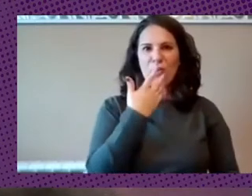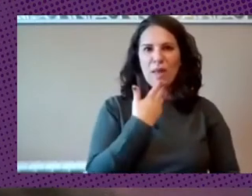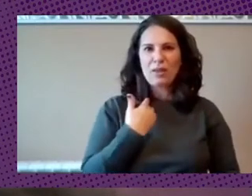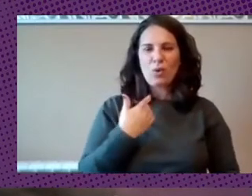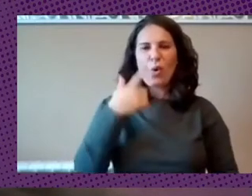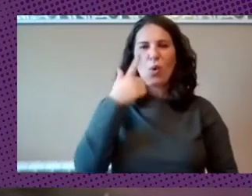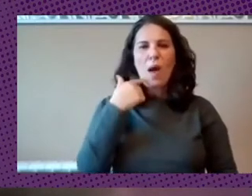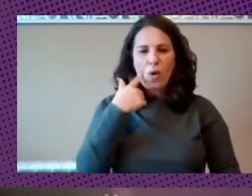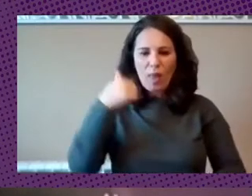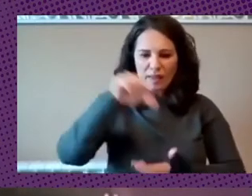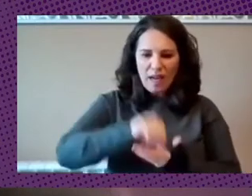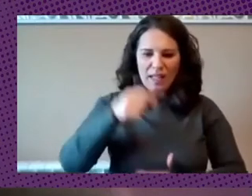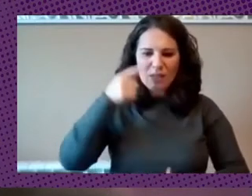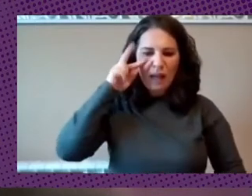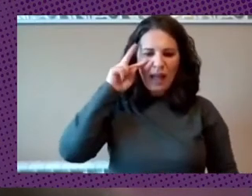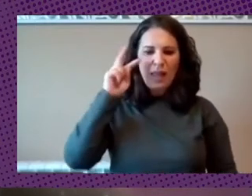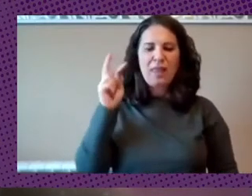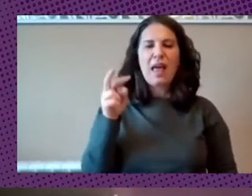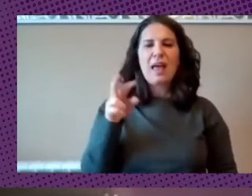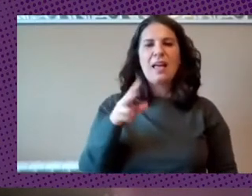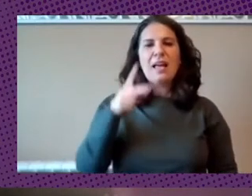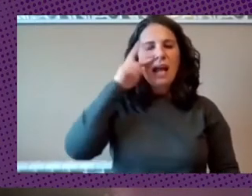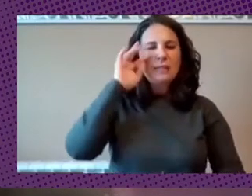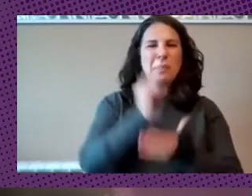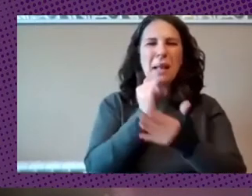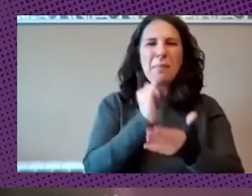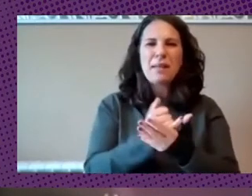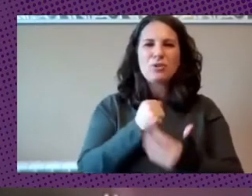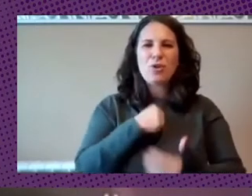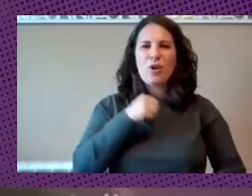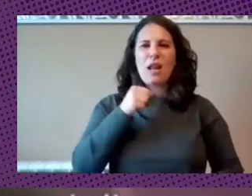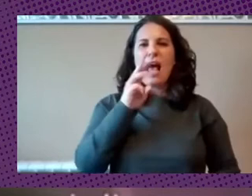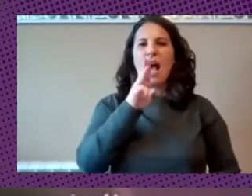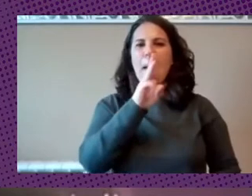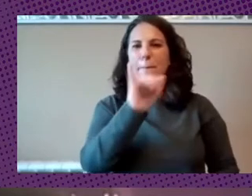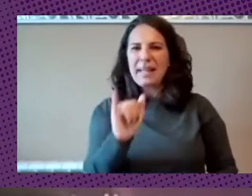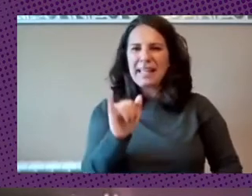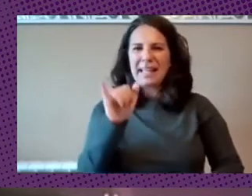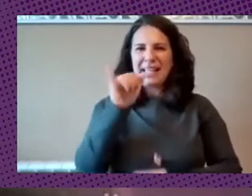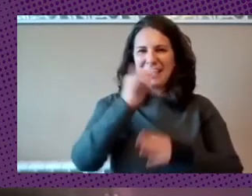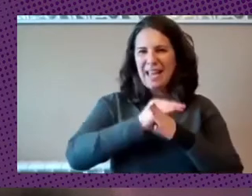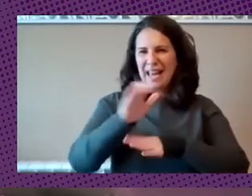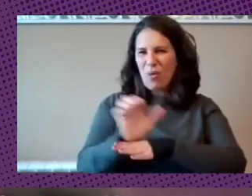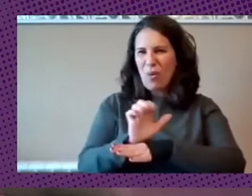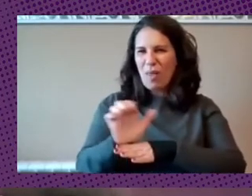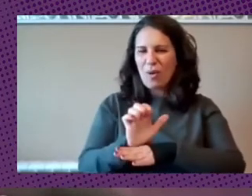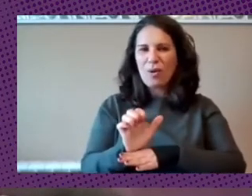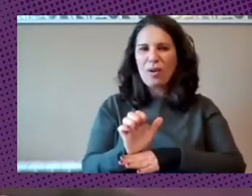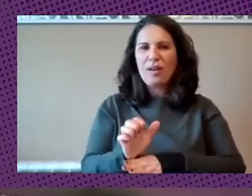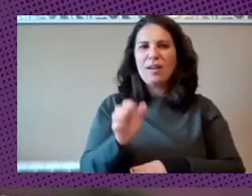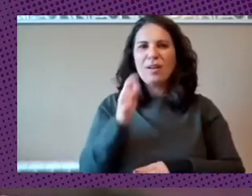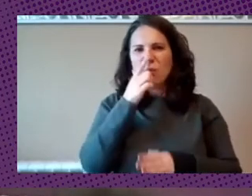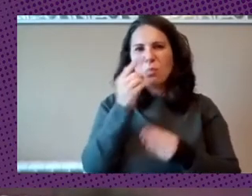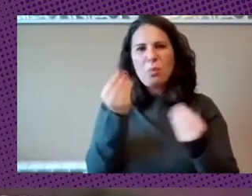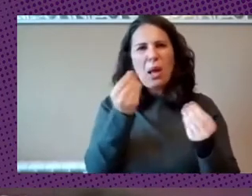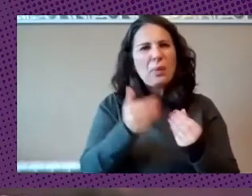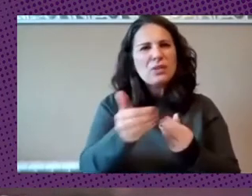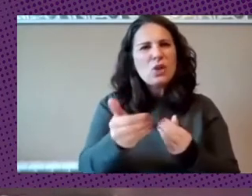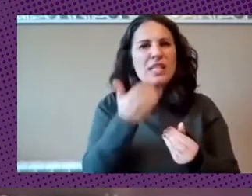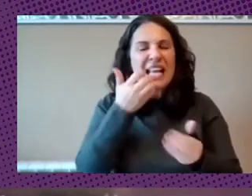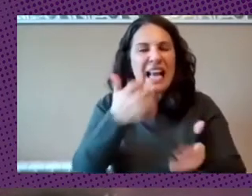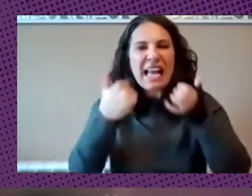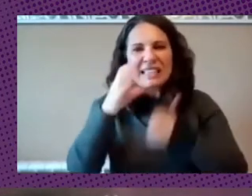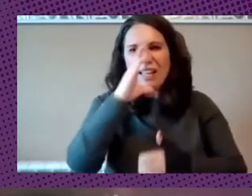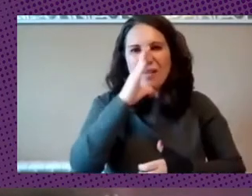el banco central después de todos estos experimentos que habéis hecho con la SAPI a nivel local en Ecuador cuál es cuál es la previsión si ganáis en